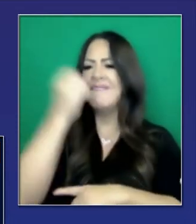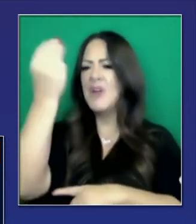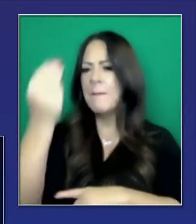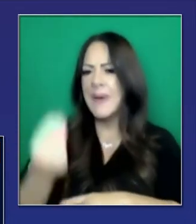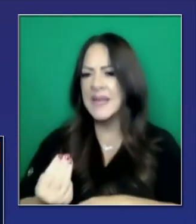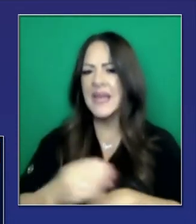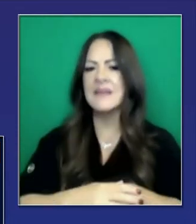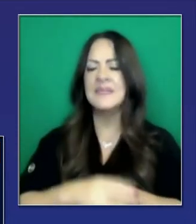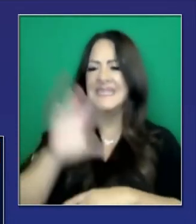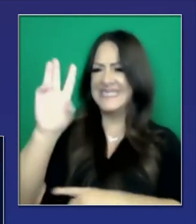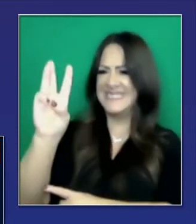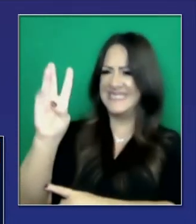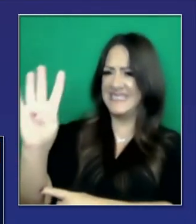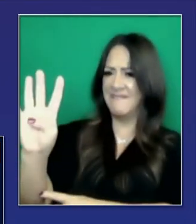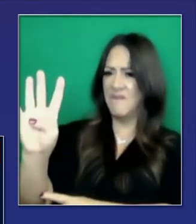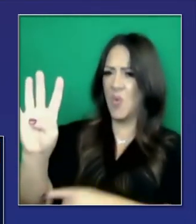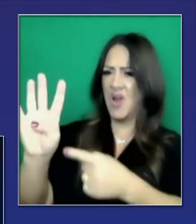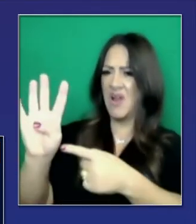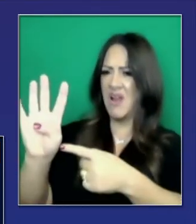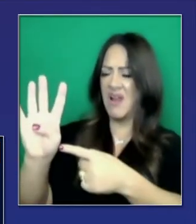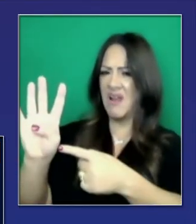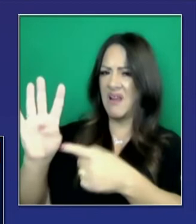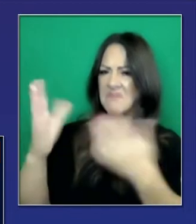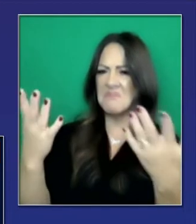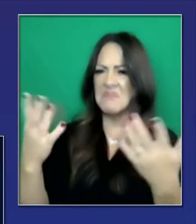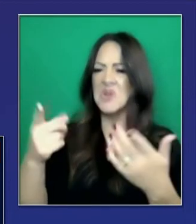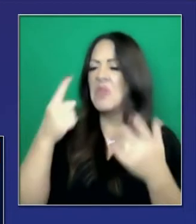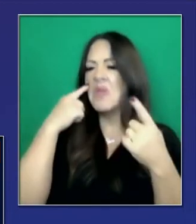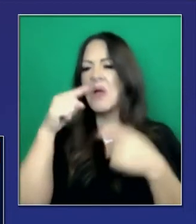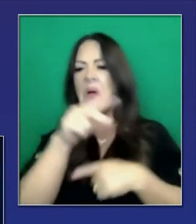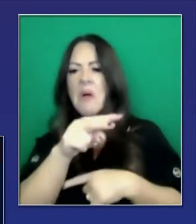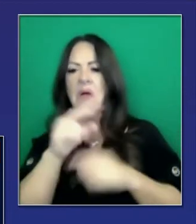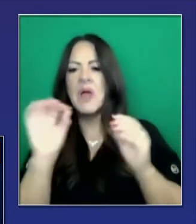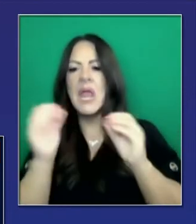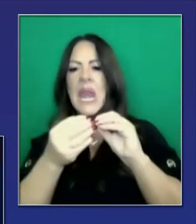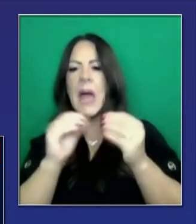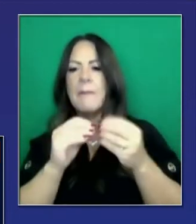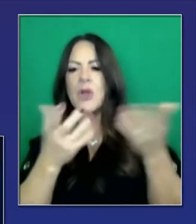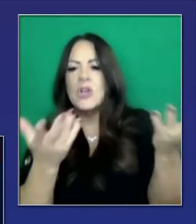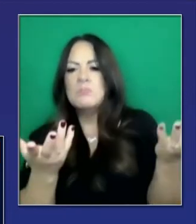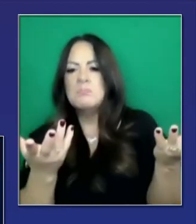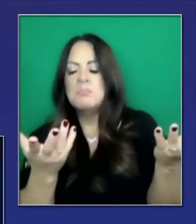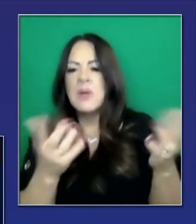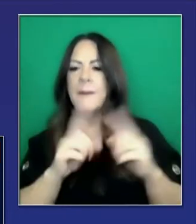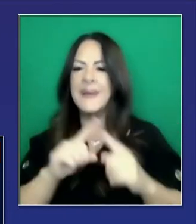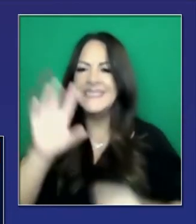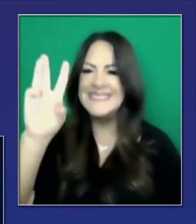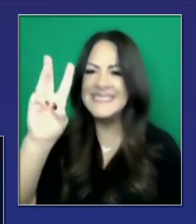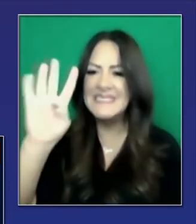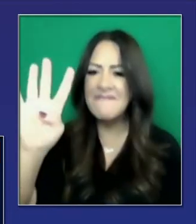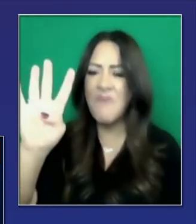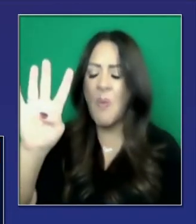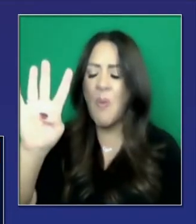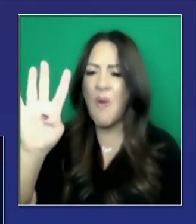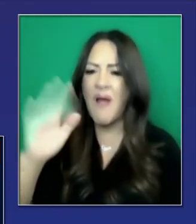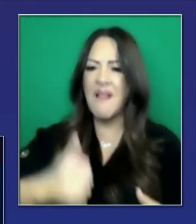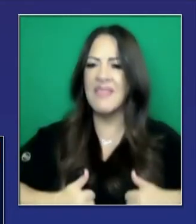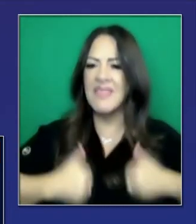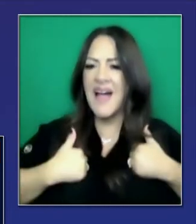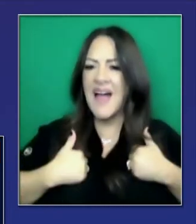reporta todos los lunes. Digo lo mismo, 64 nunca cuenta la historia. Estamos reportando lo que pasó en el fin de semana. Pero 230,